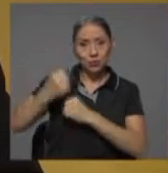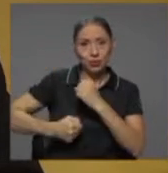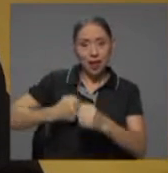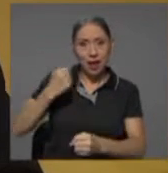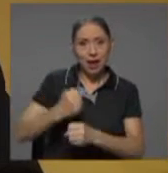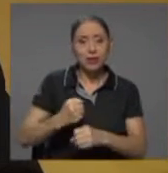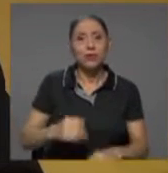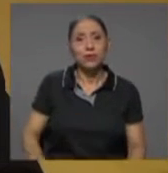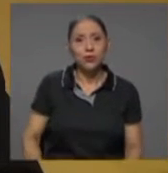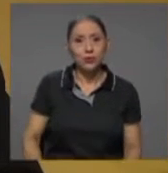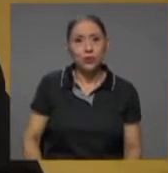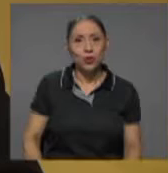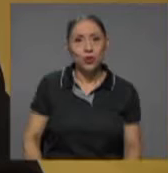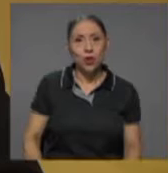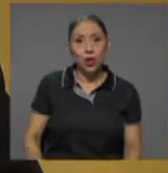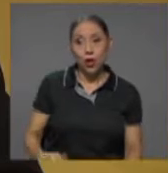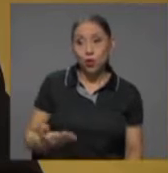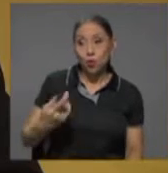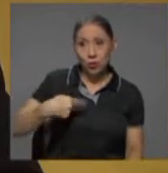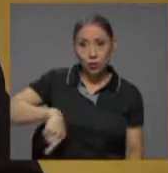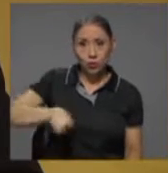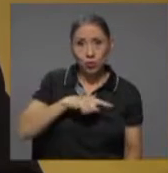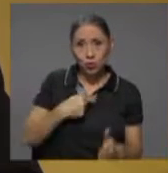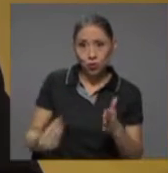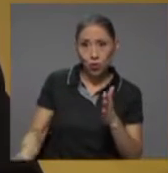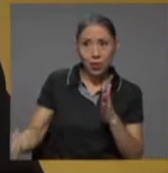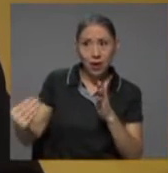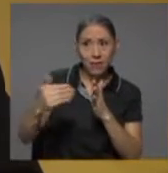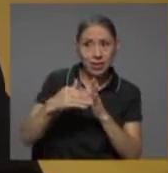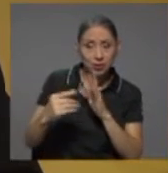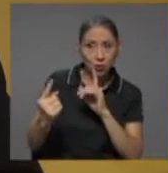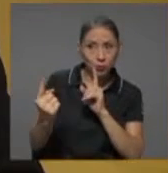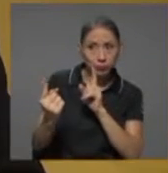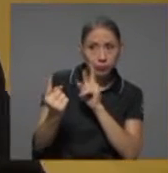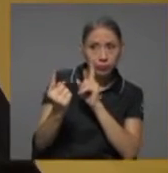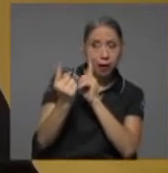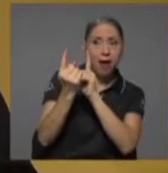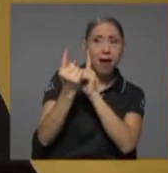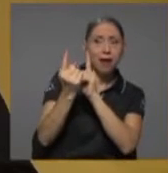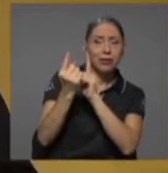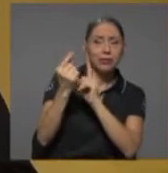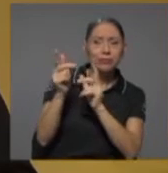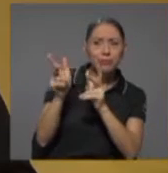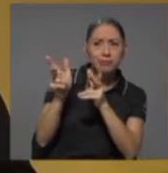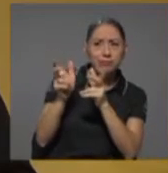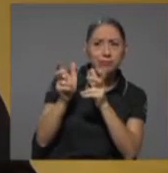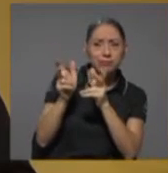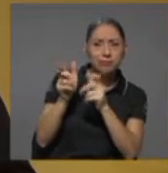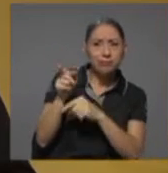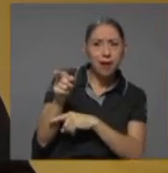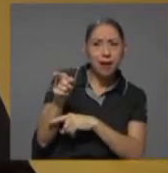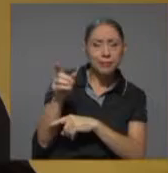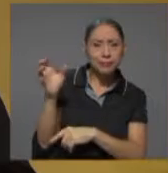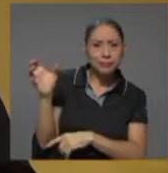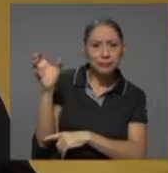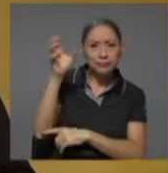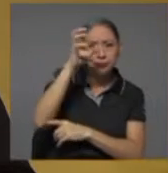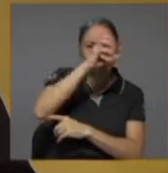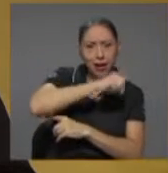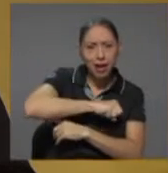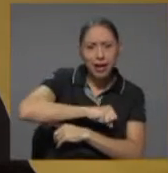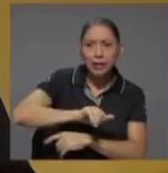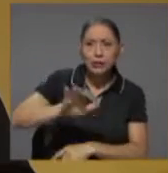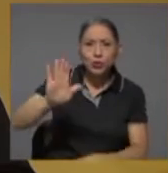Cuando nos reencontramos, yo empecé a escucharlo y se leí, se percibía ese